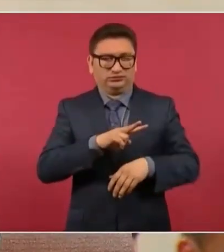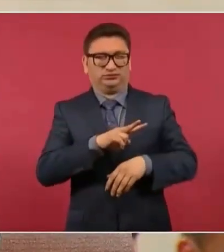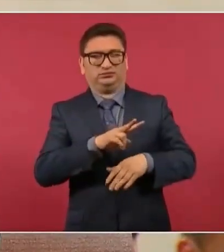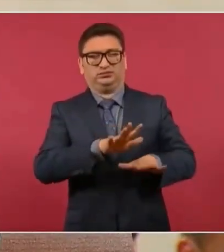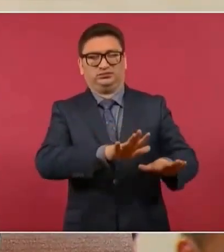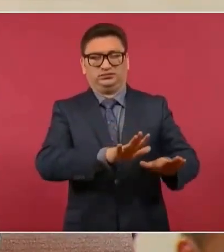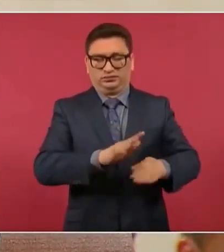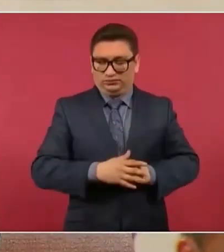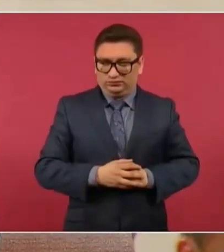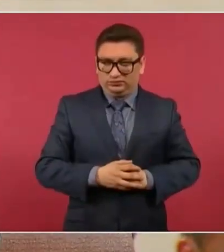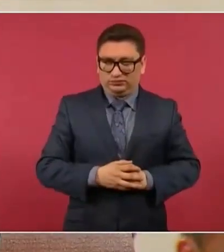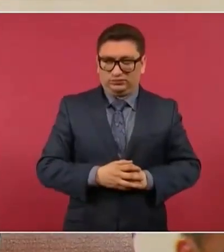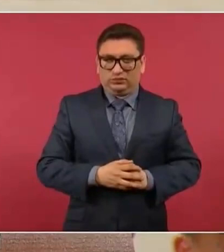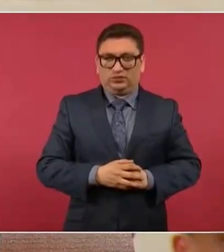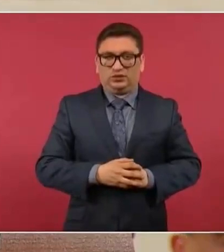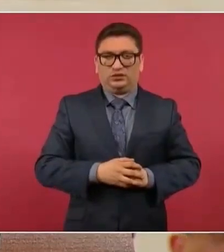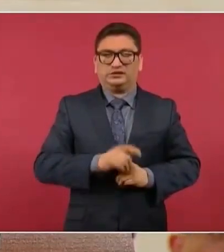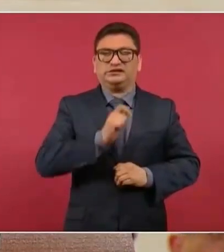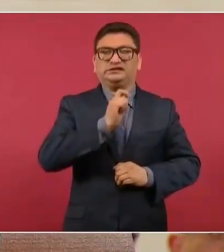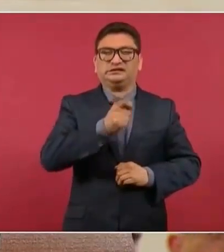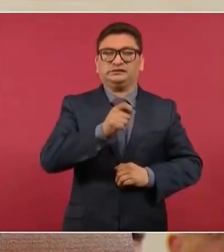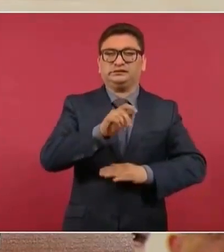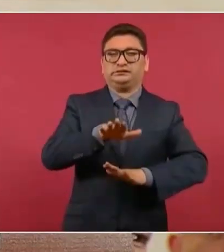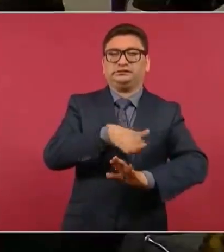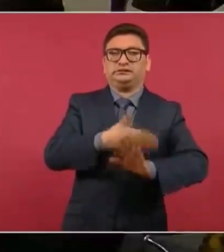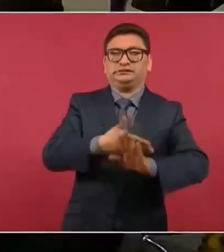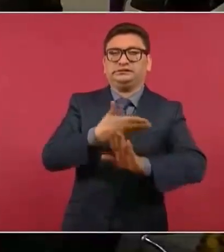amarillismo.